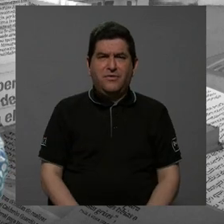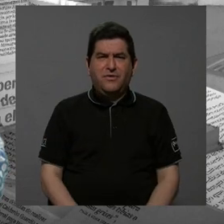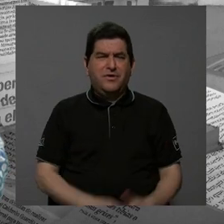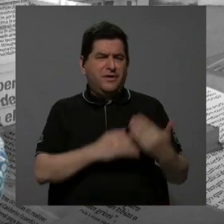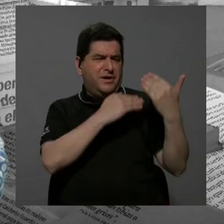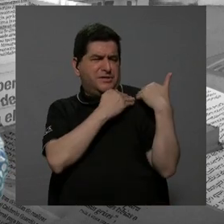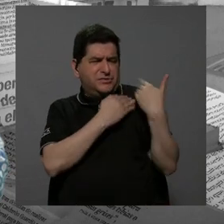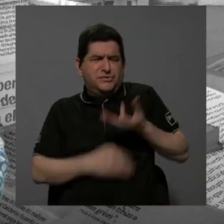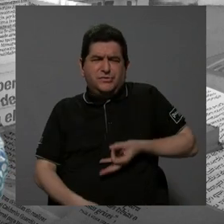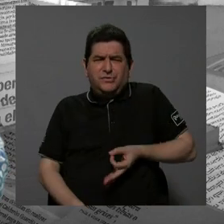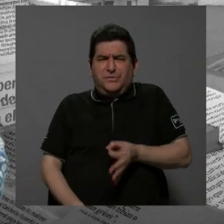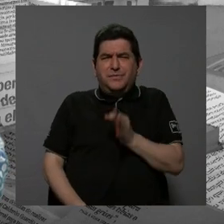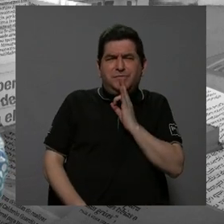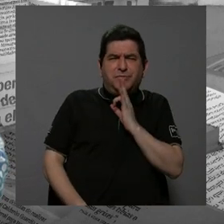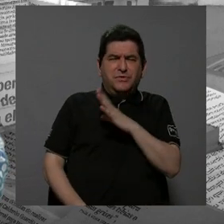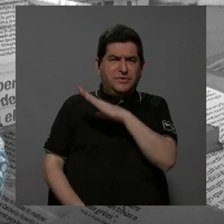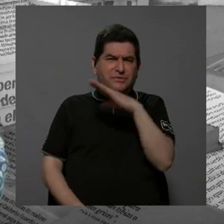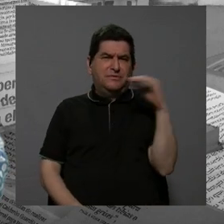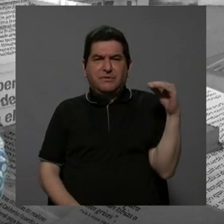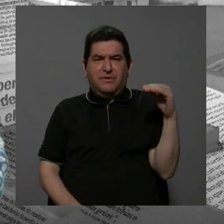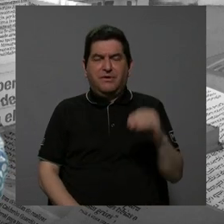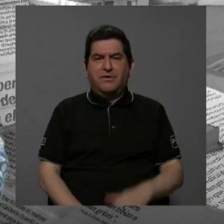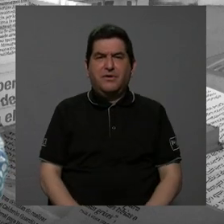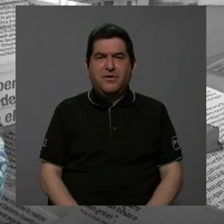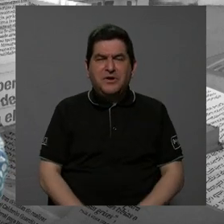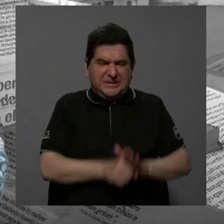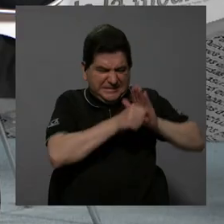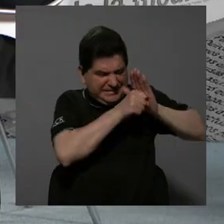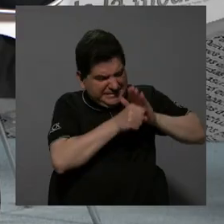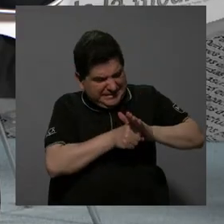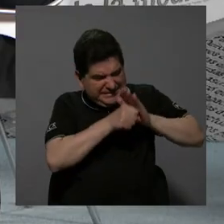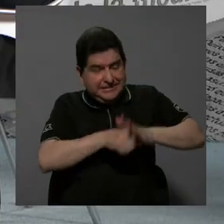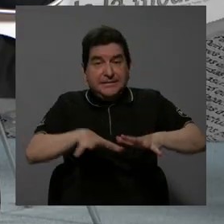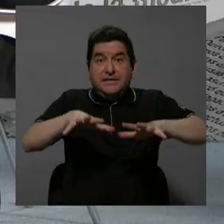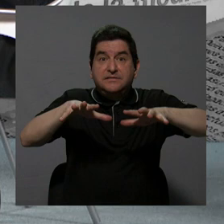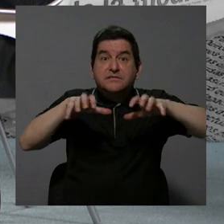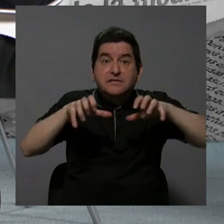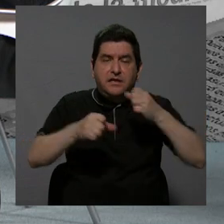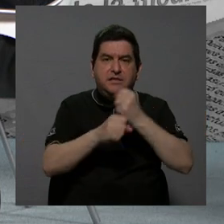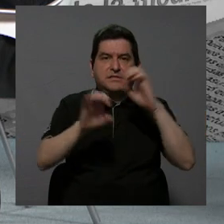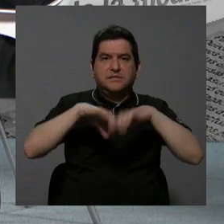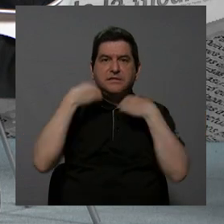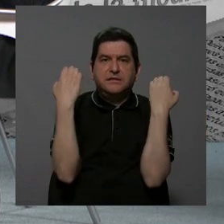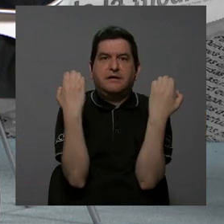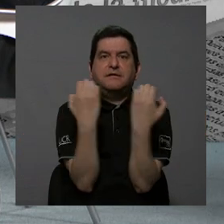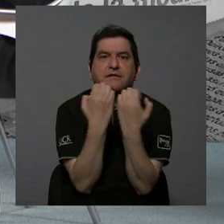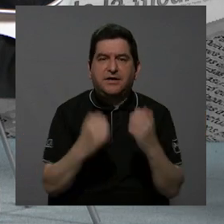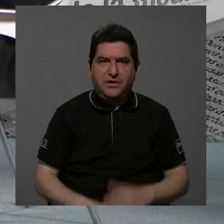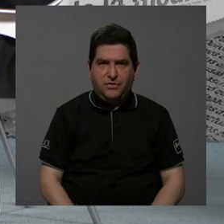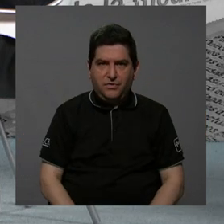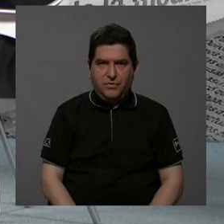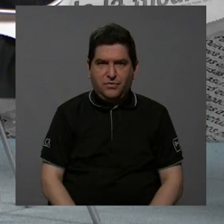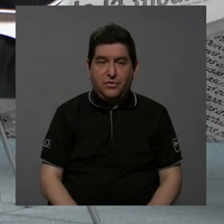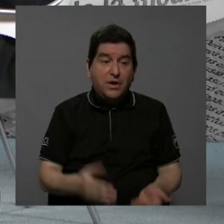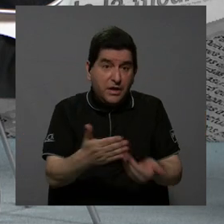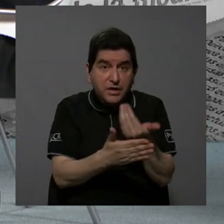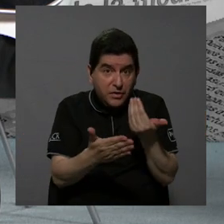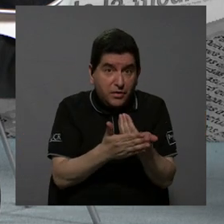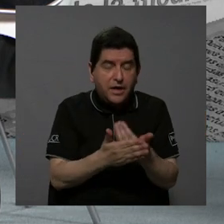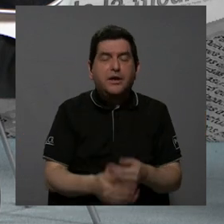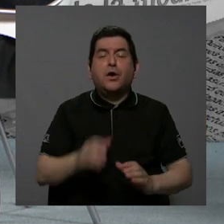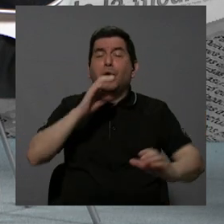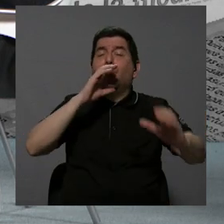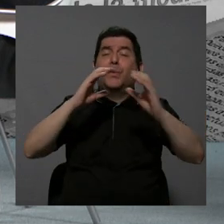soportar el fracaso? ¿Cómo hacemos para soportar la presión, el estrés? ¿Para trabajar en equipo? ¿Cómo no vamos? Para poder